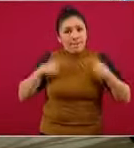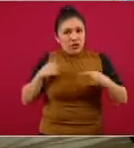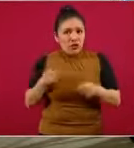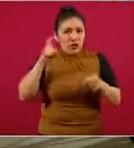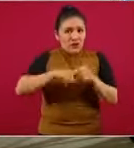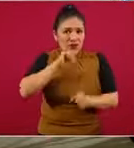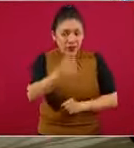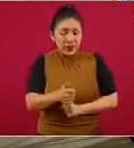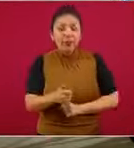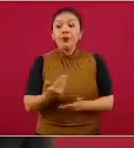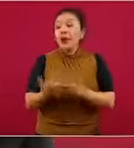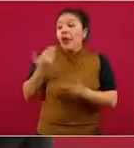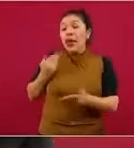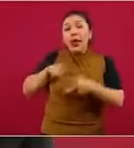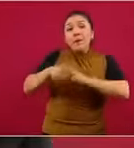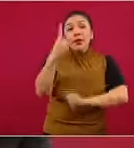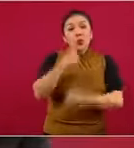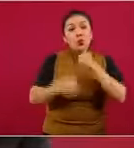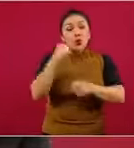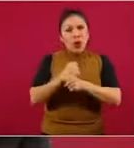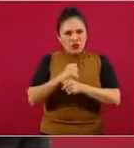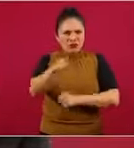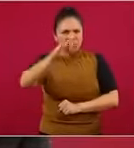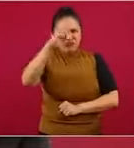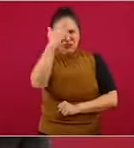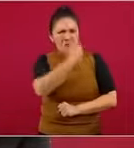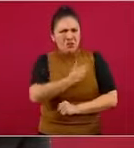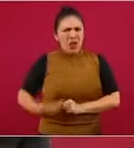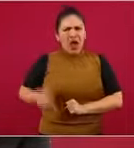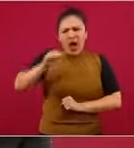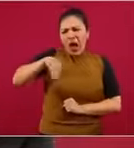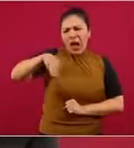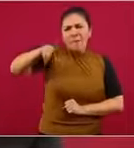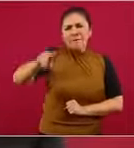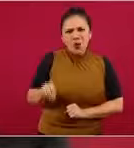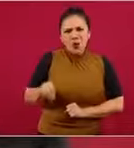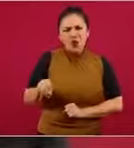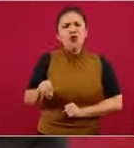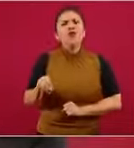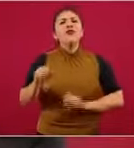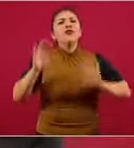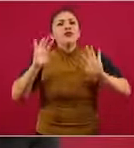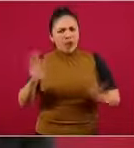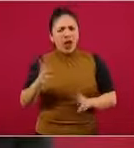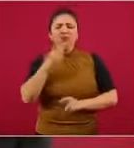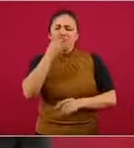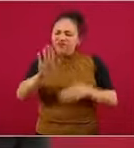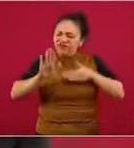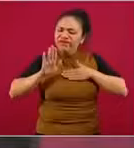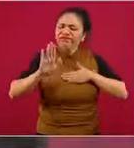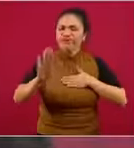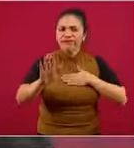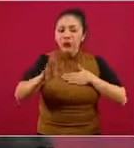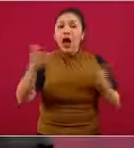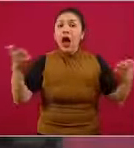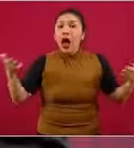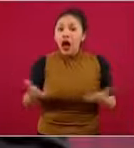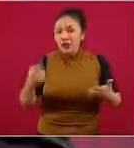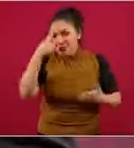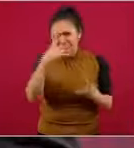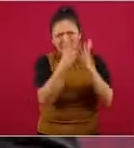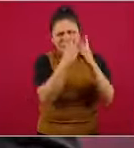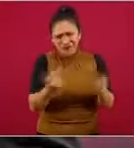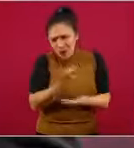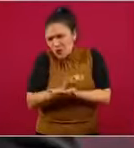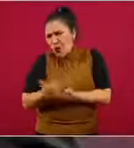Desde el año pasado, recordarán que el presidente Andrés Manuel López Obrador se complementió públicamente a que desaparecieran estas